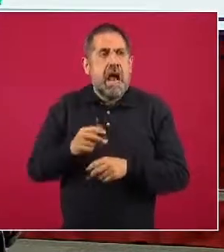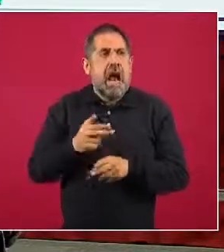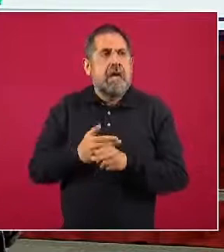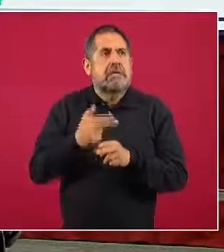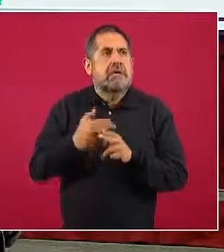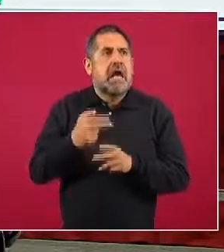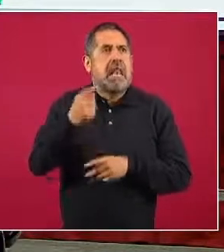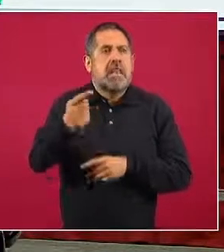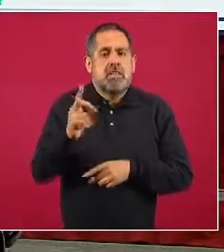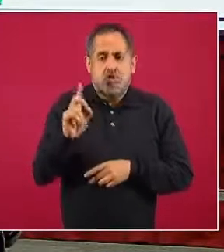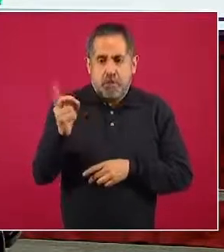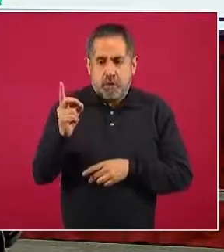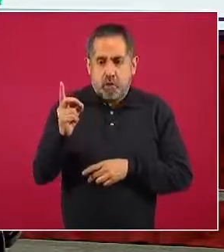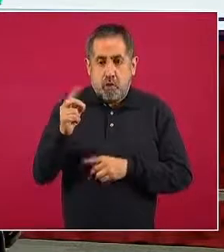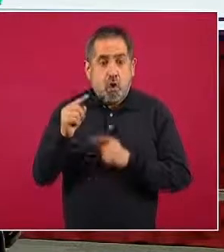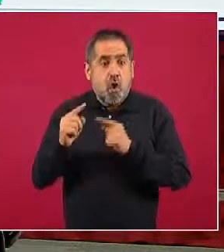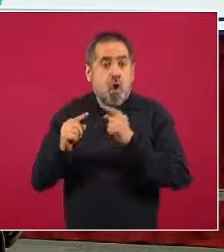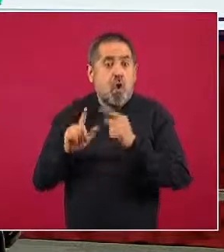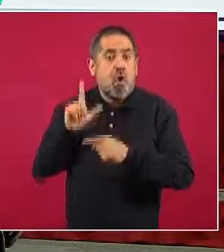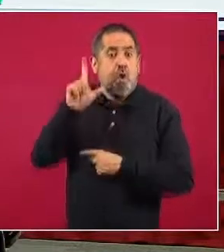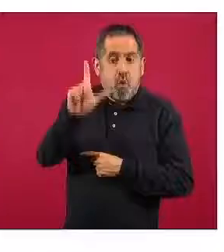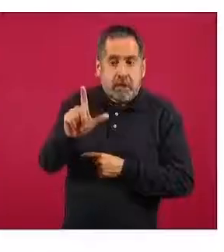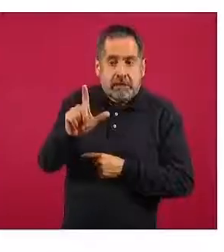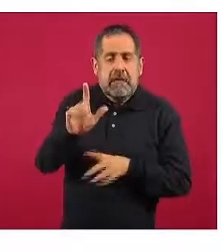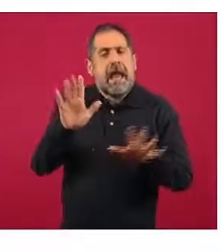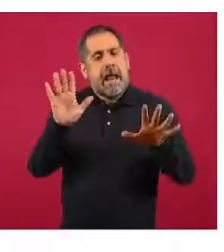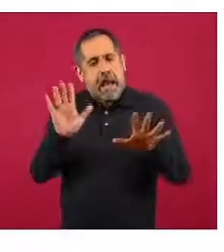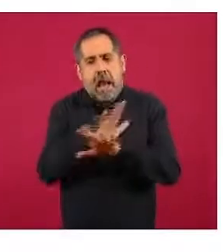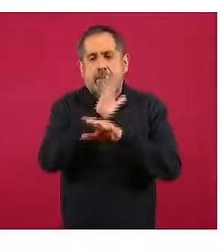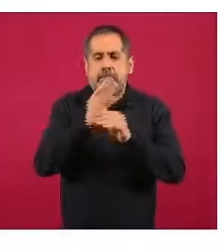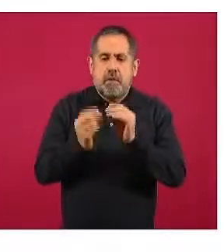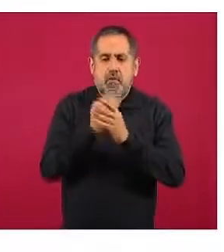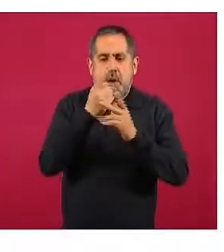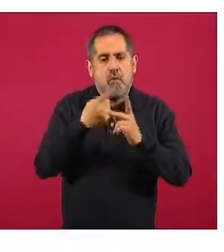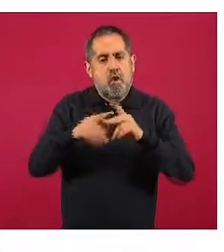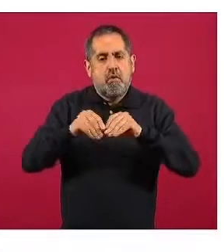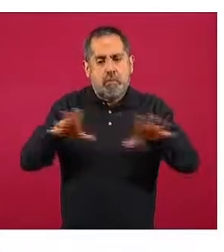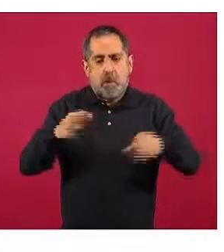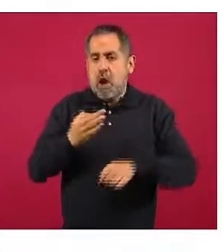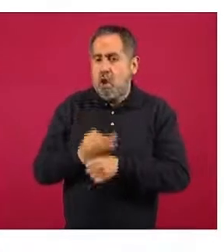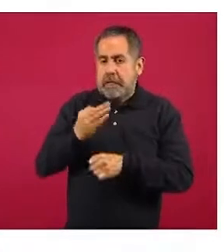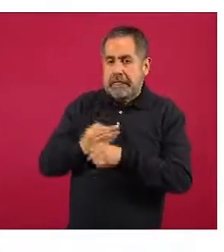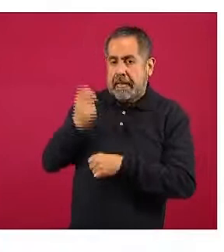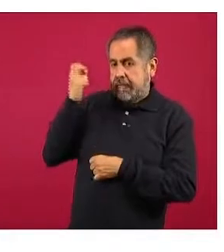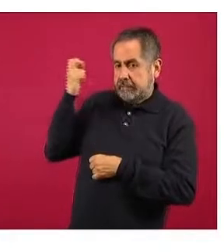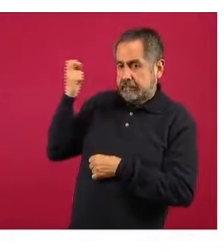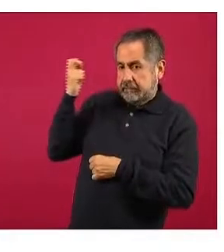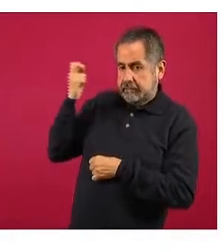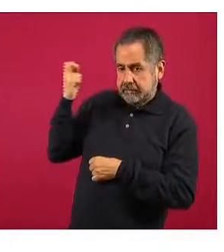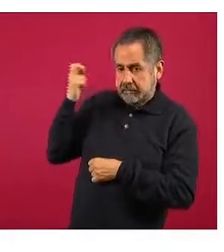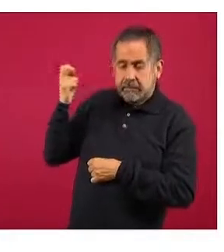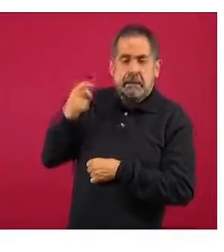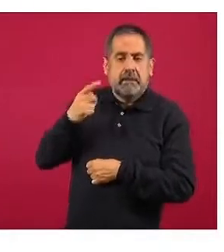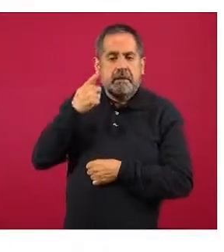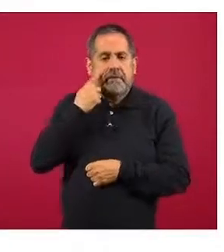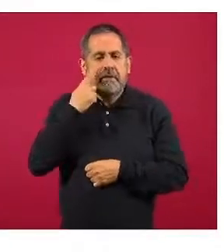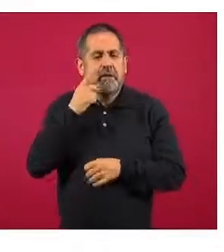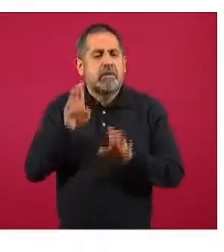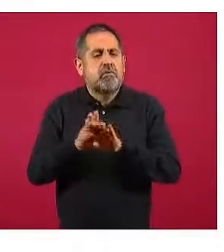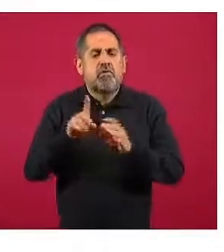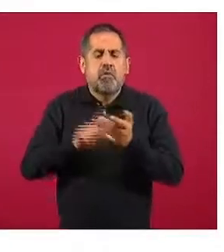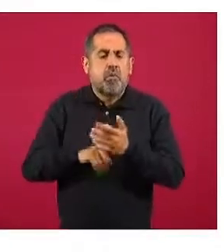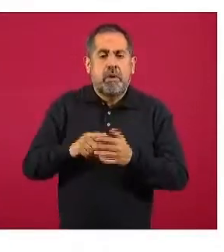el día domingo y será a partir del próximo lunes cuando entre en vigor un nuevo semáforo. Algo que hemos venido notando desde que este semáforo